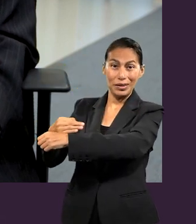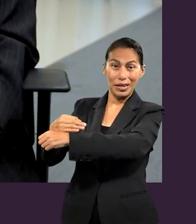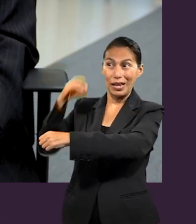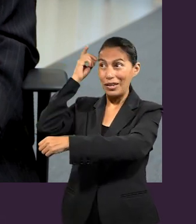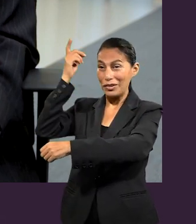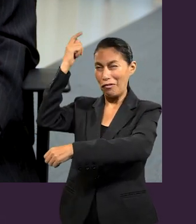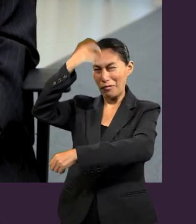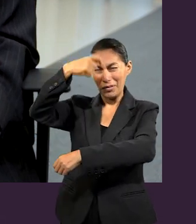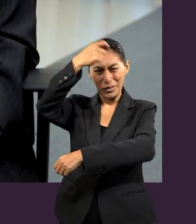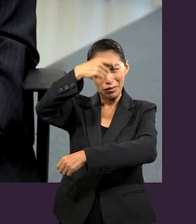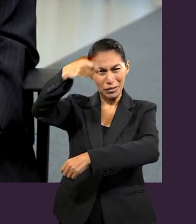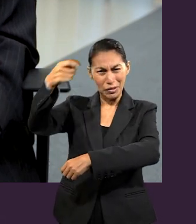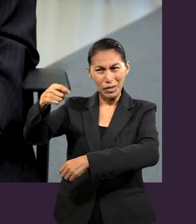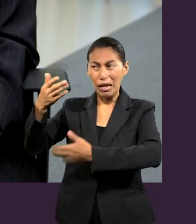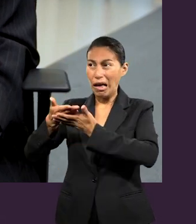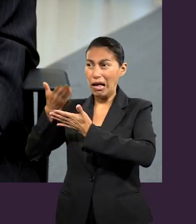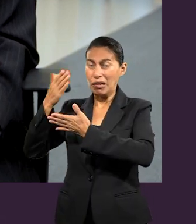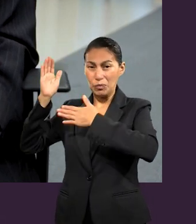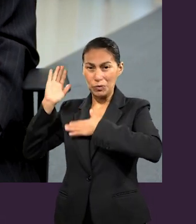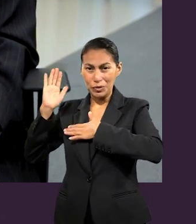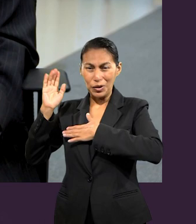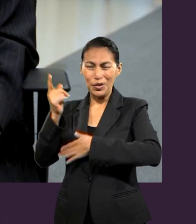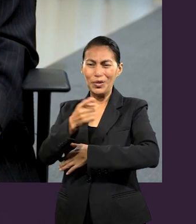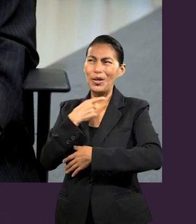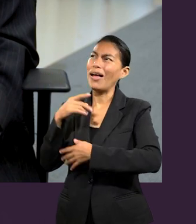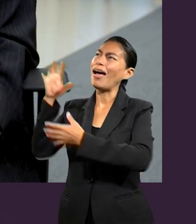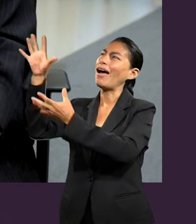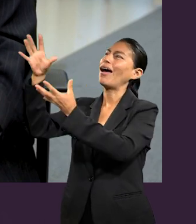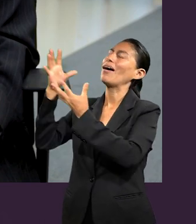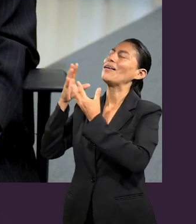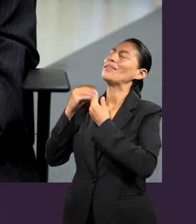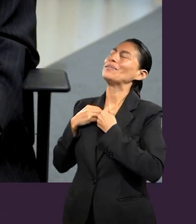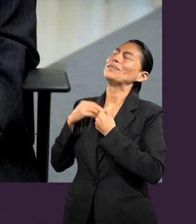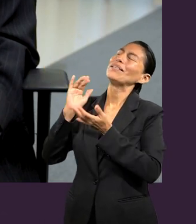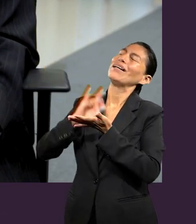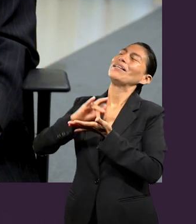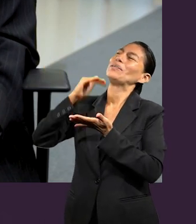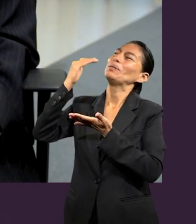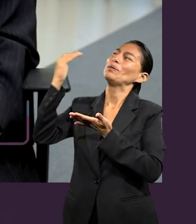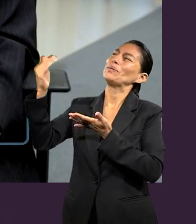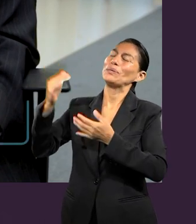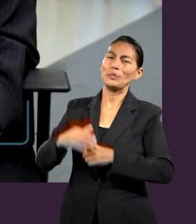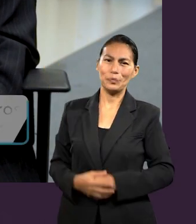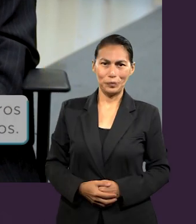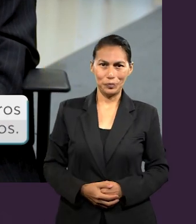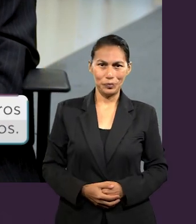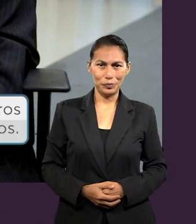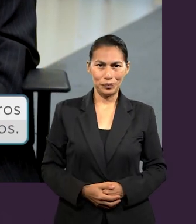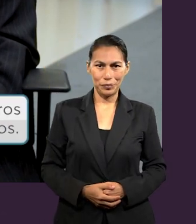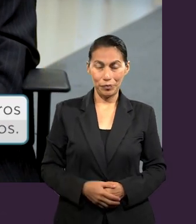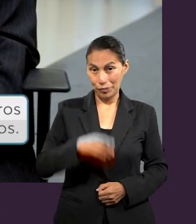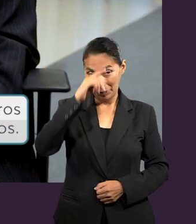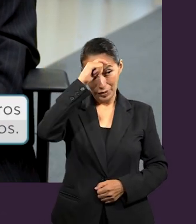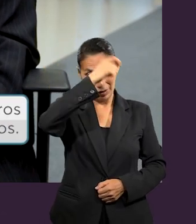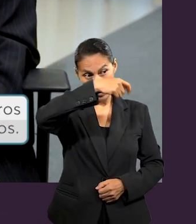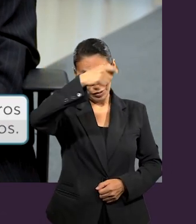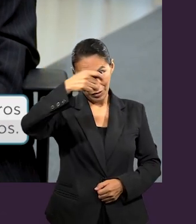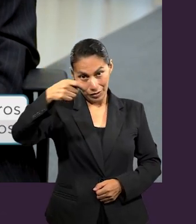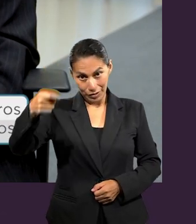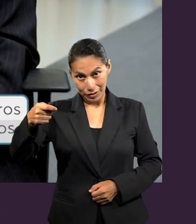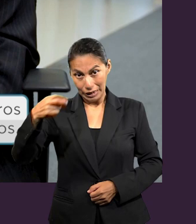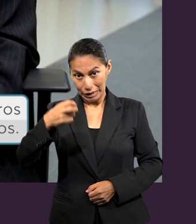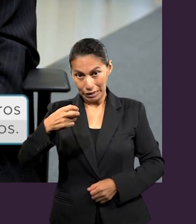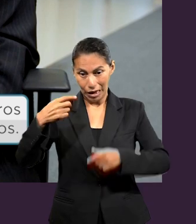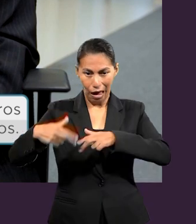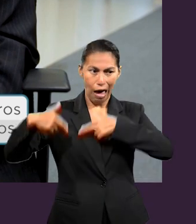de las bendiciones que Dios le había prometido a Israel, a su pueblo escogido. Entonces, esas